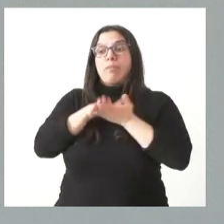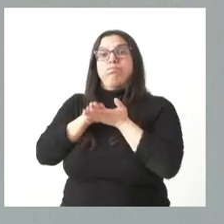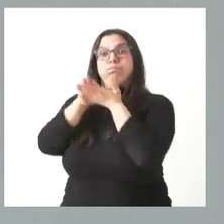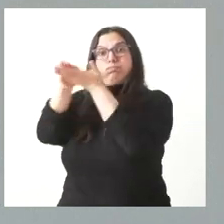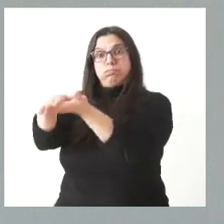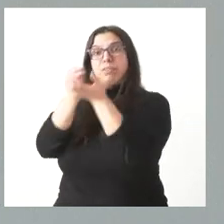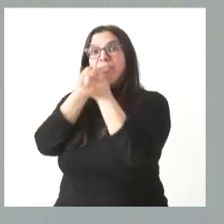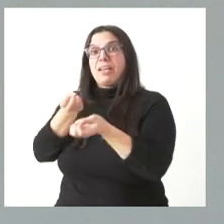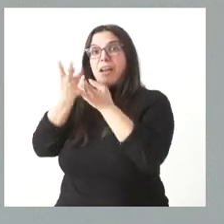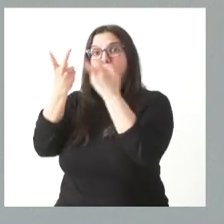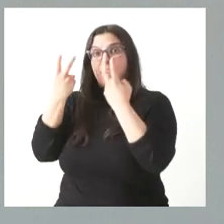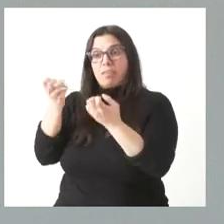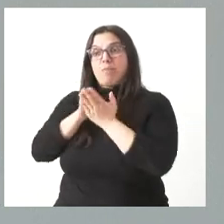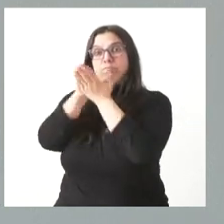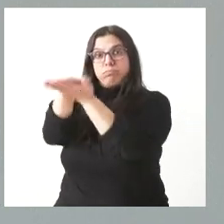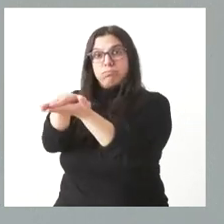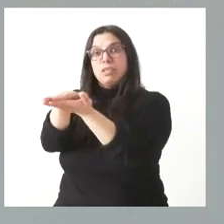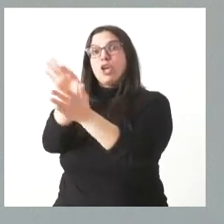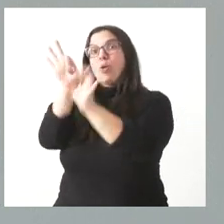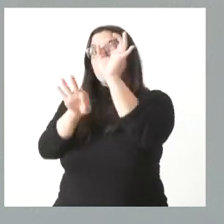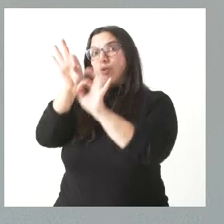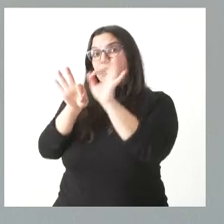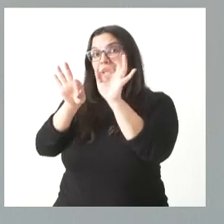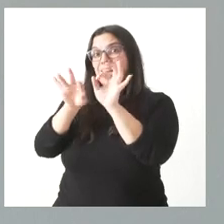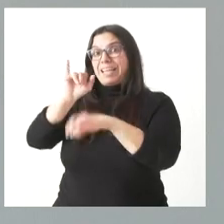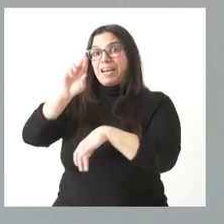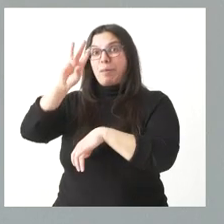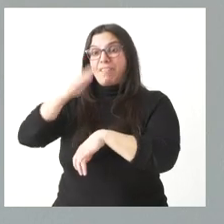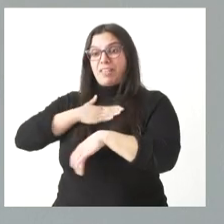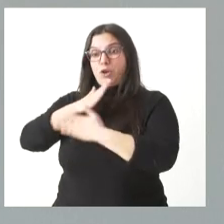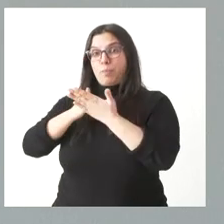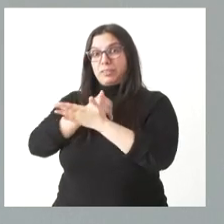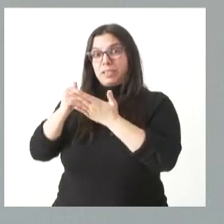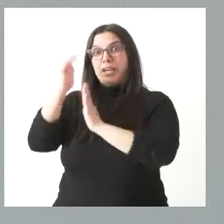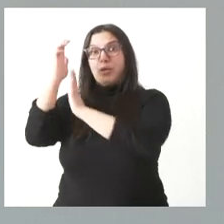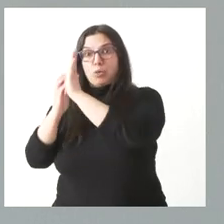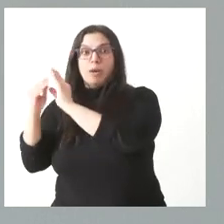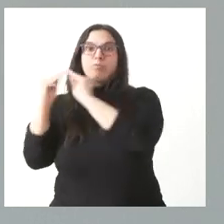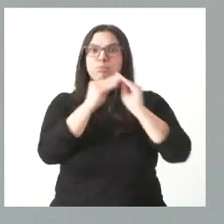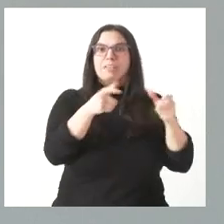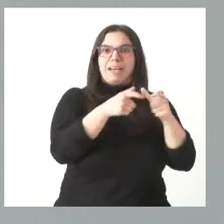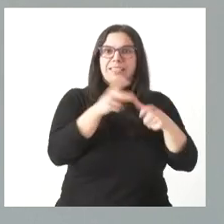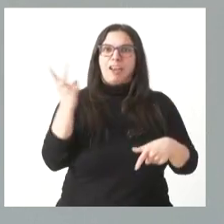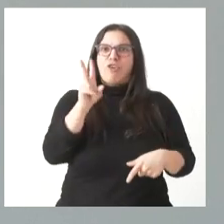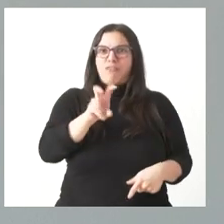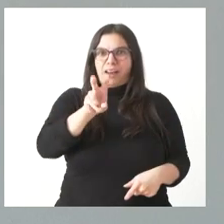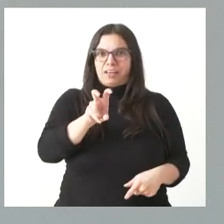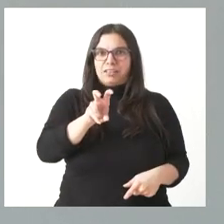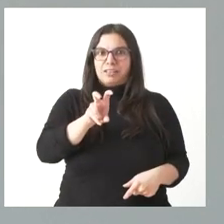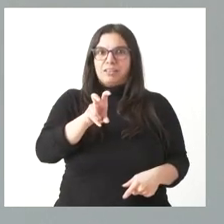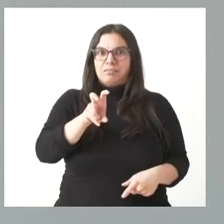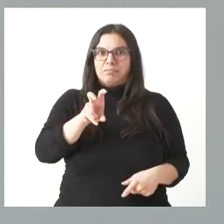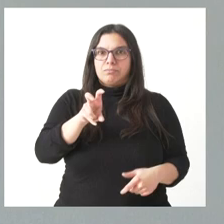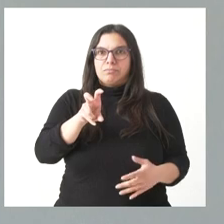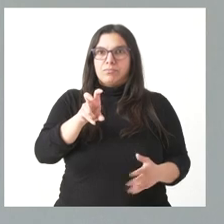tienen en los tramos autonómicos deducciones muy importantes que sí que son compatibles con esta, que se vienen aplicando y, por tanto,